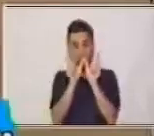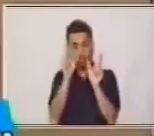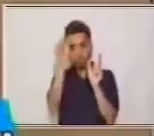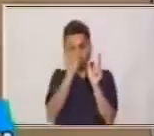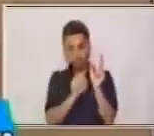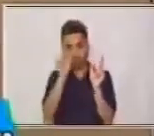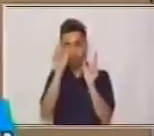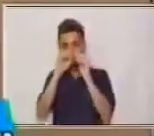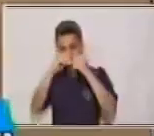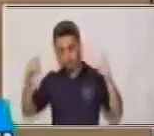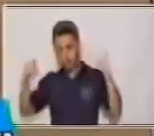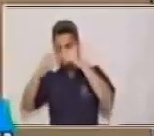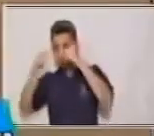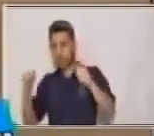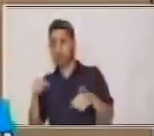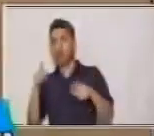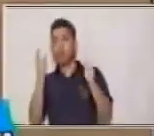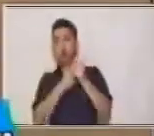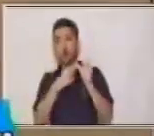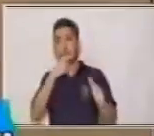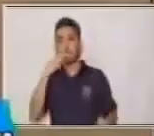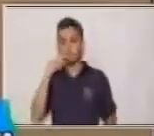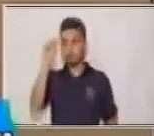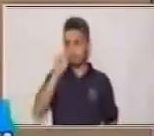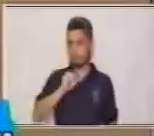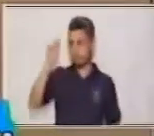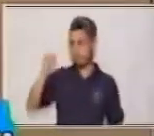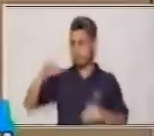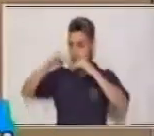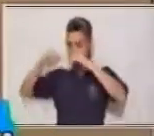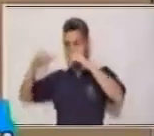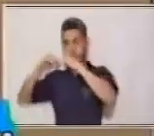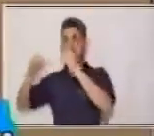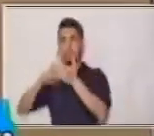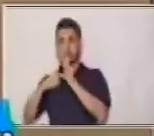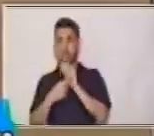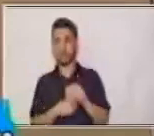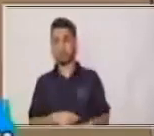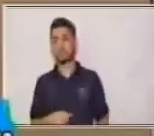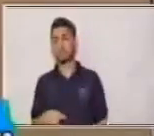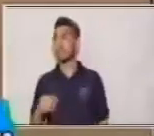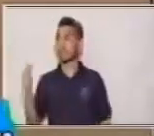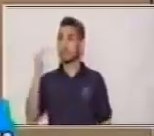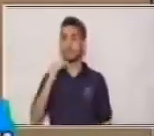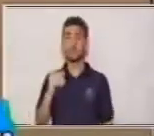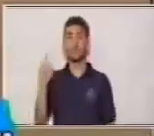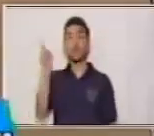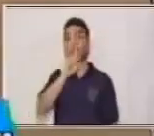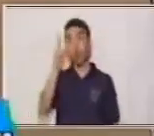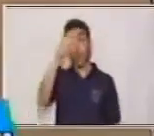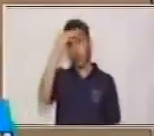No olvides lavarte las manos.